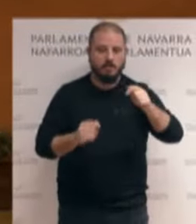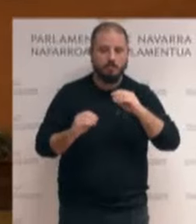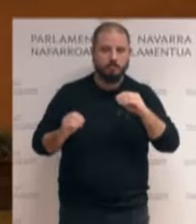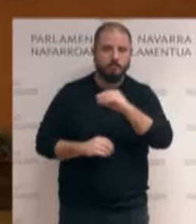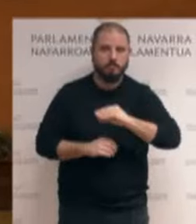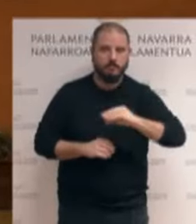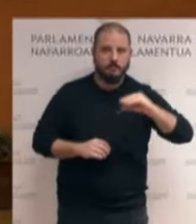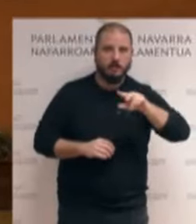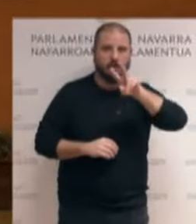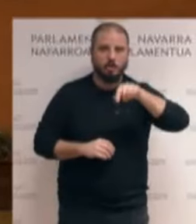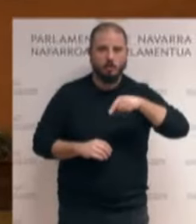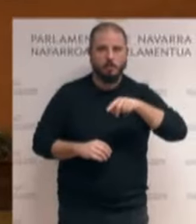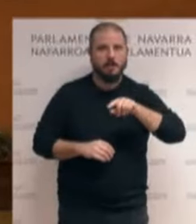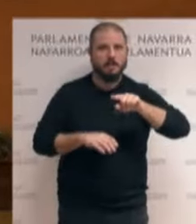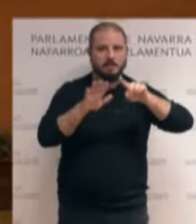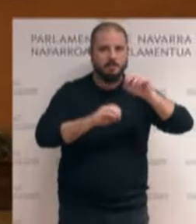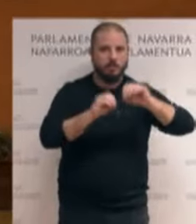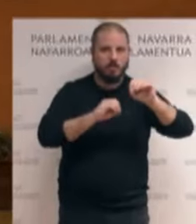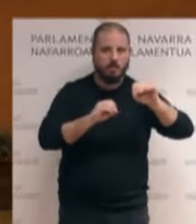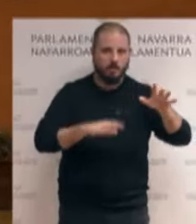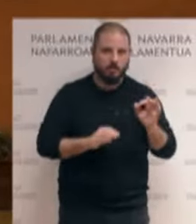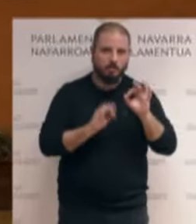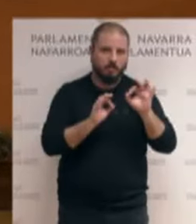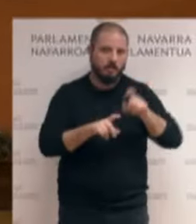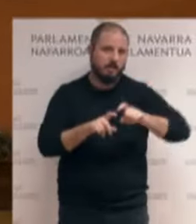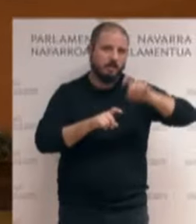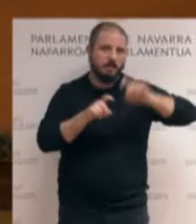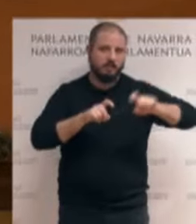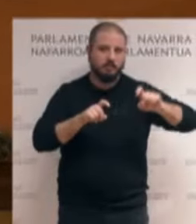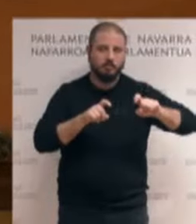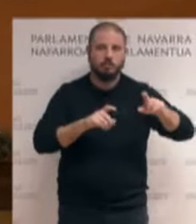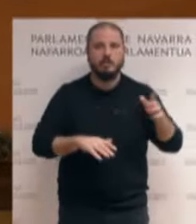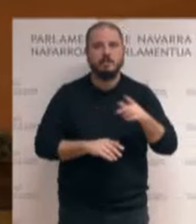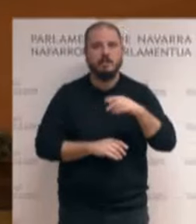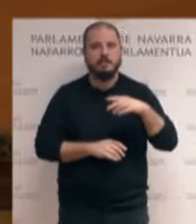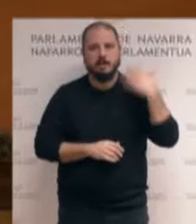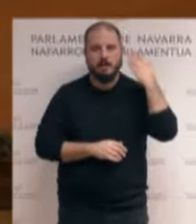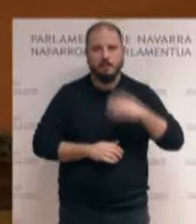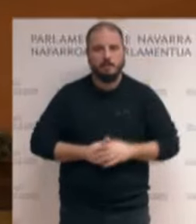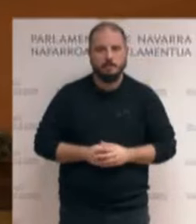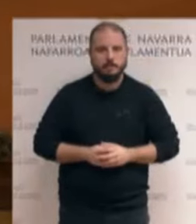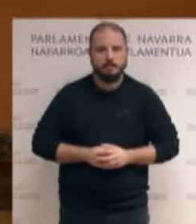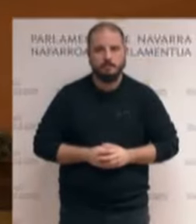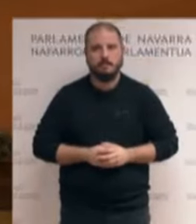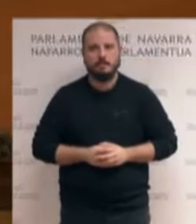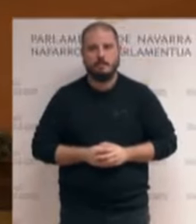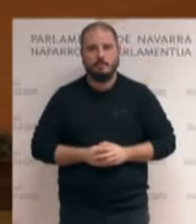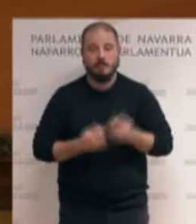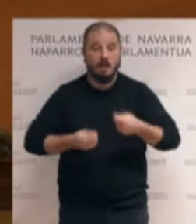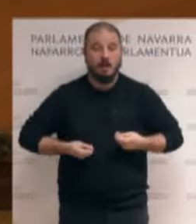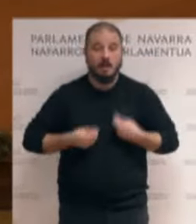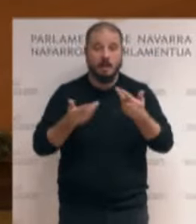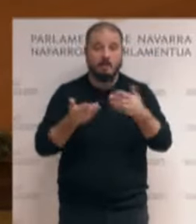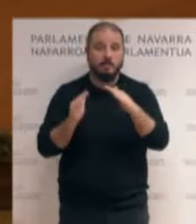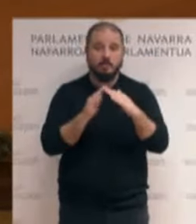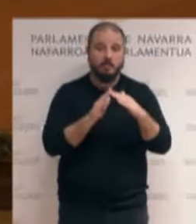,6%, según el Nasdaq, que es el último estudio que ha publicado al respecto. Es decir, los costes de la vivienda están subiendo de